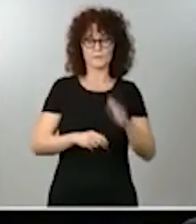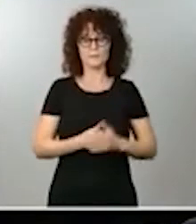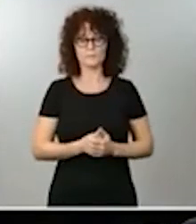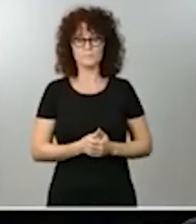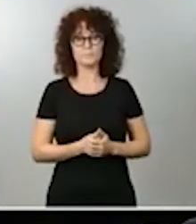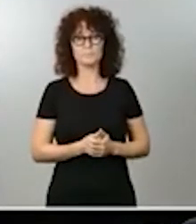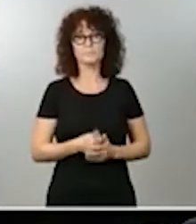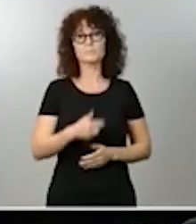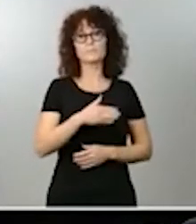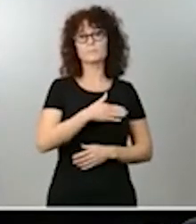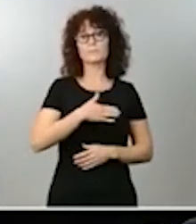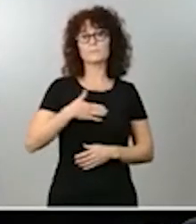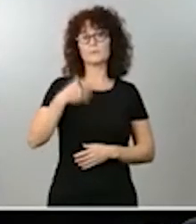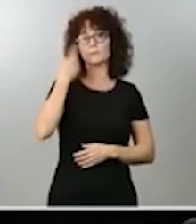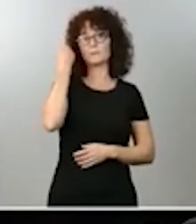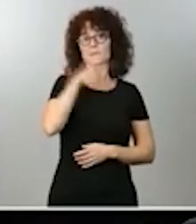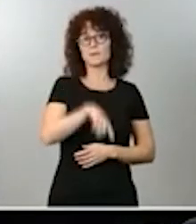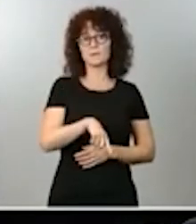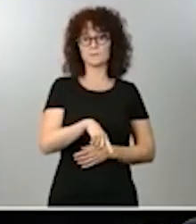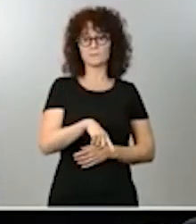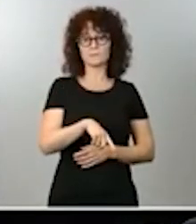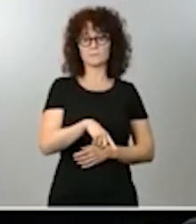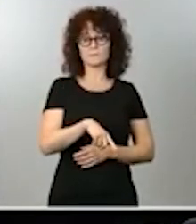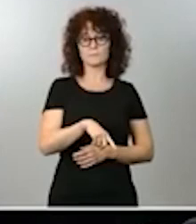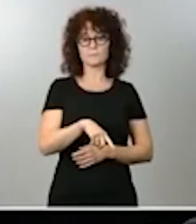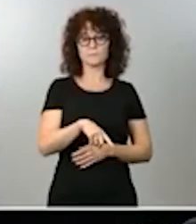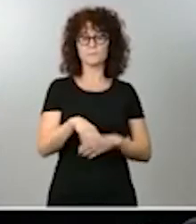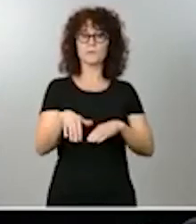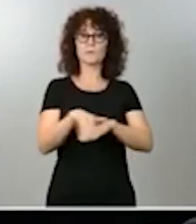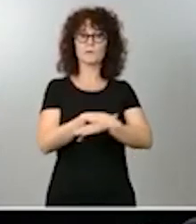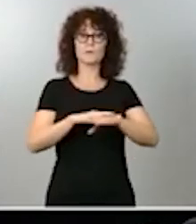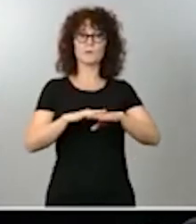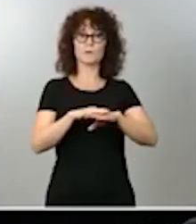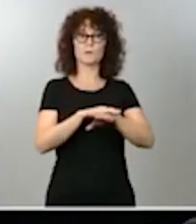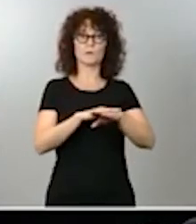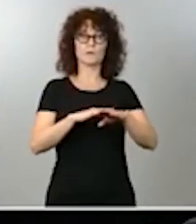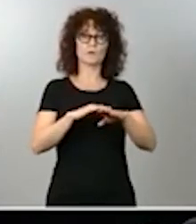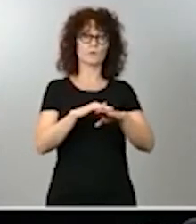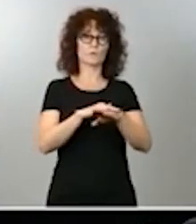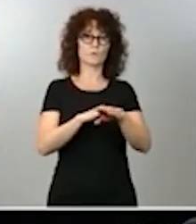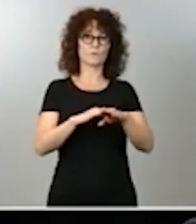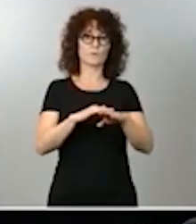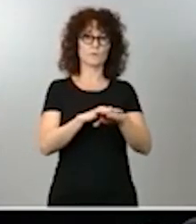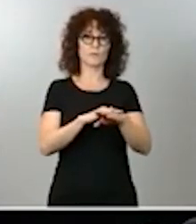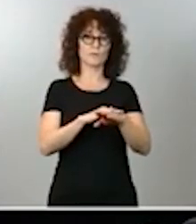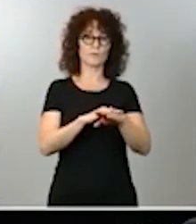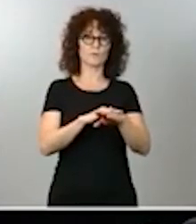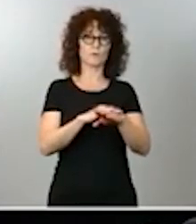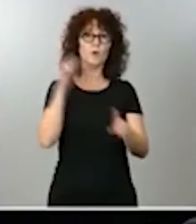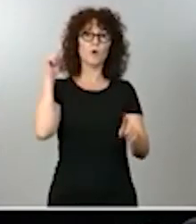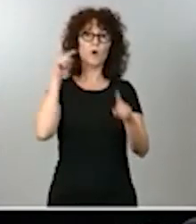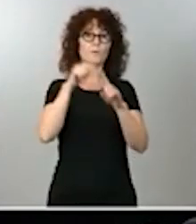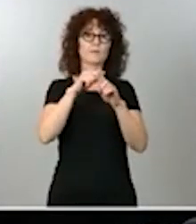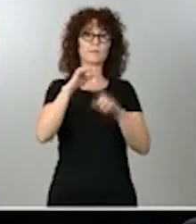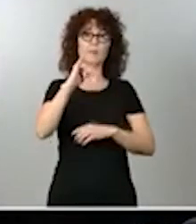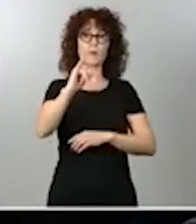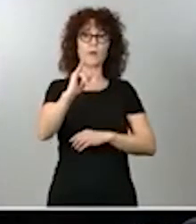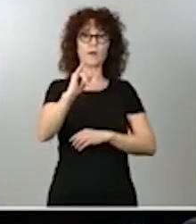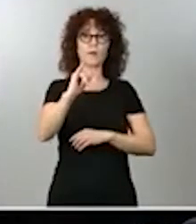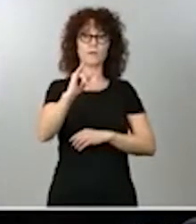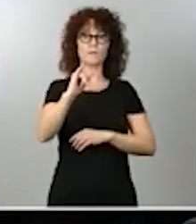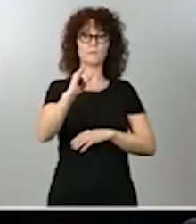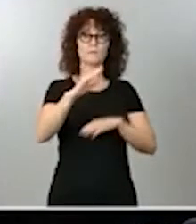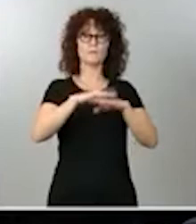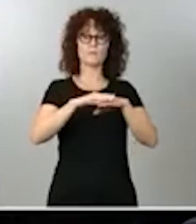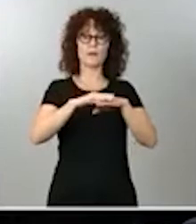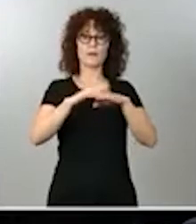si el Gobierno se plantea algún objetivo a la hora de reducir esta brecha salarial en algún porcentaje de